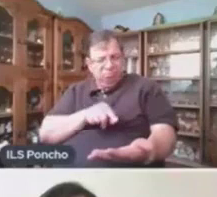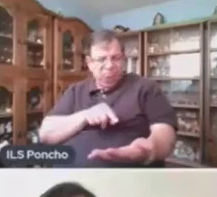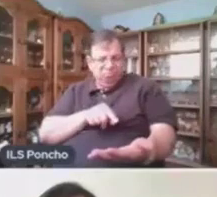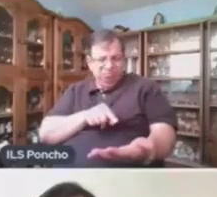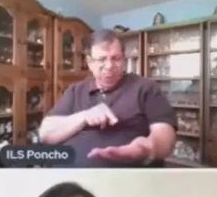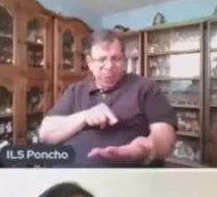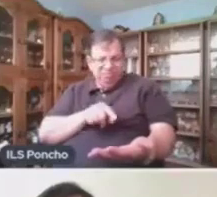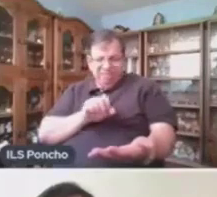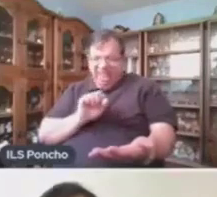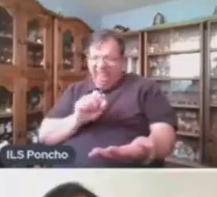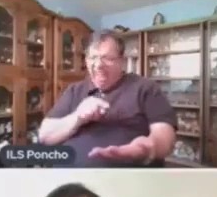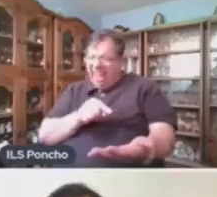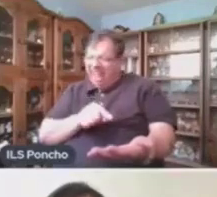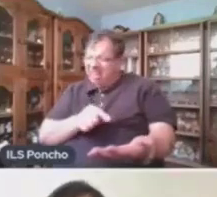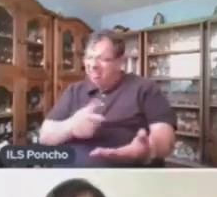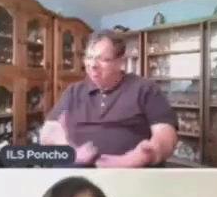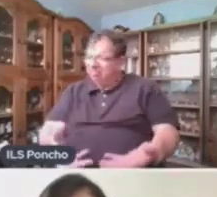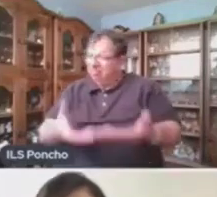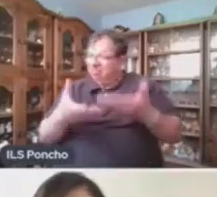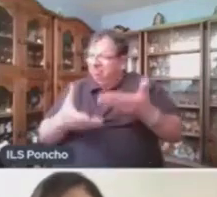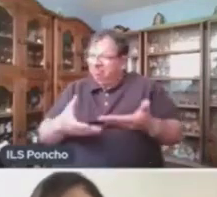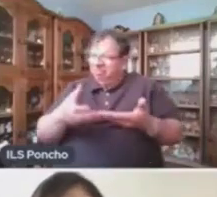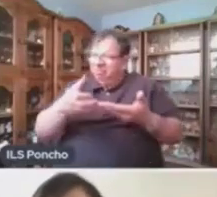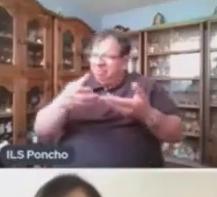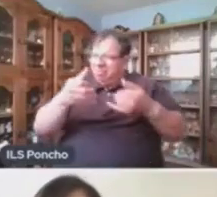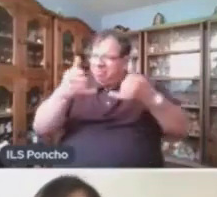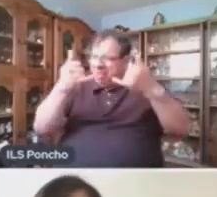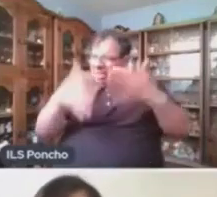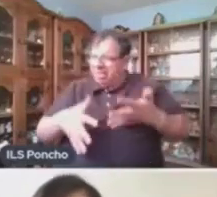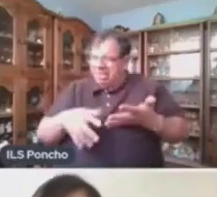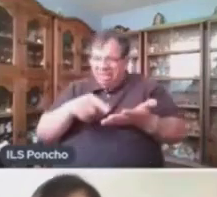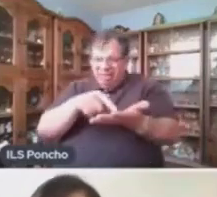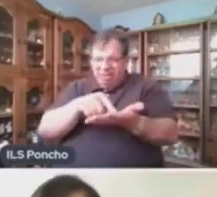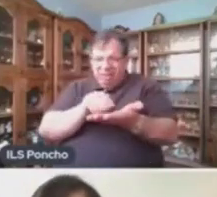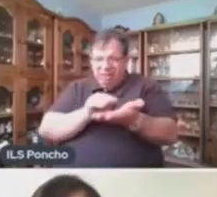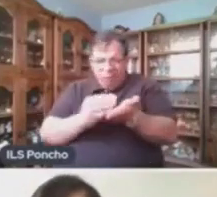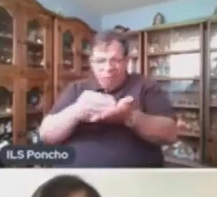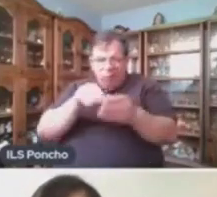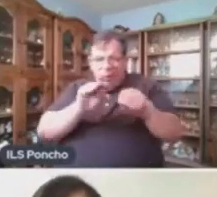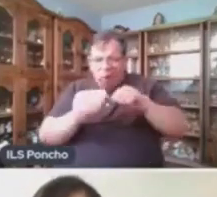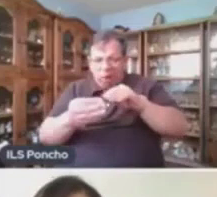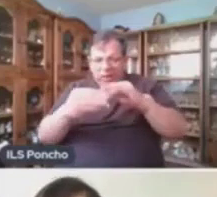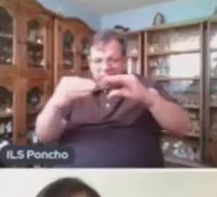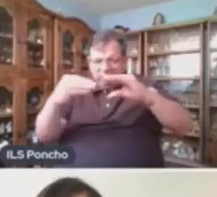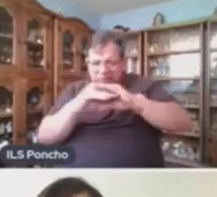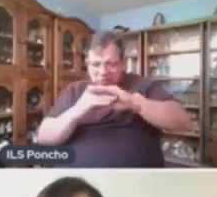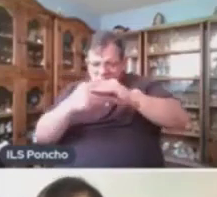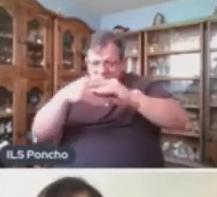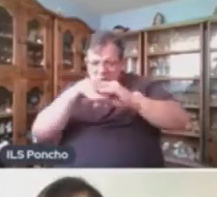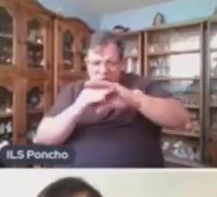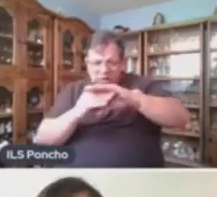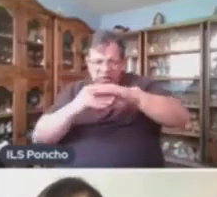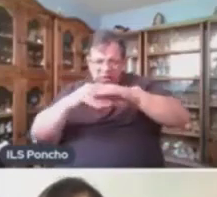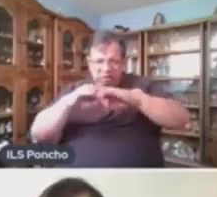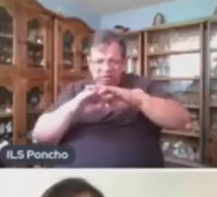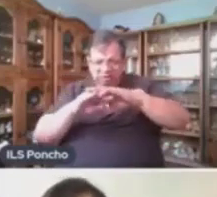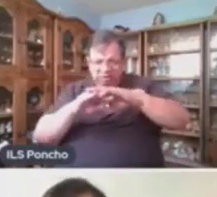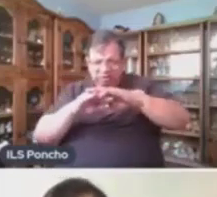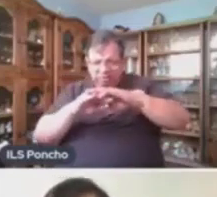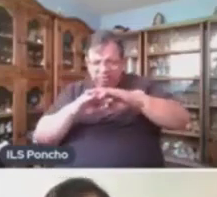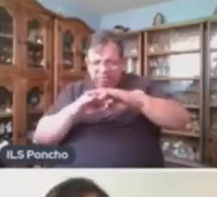Que Algo Muy Pesado Y Con Movimiento Torpe Estaba Dentro De La Almohada